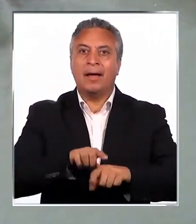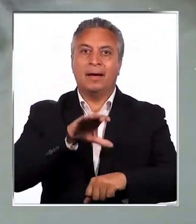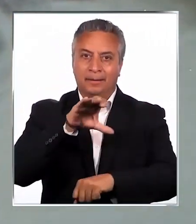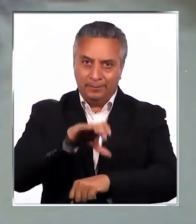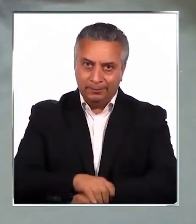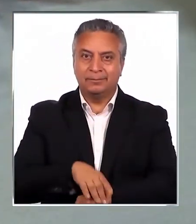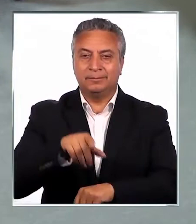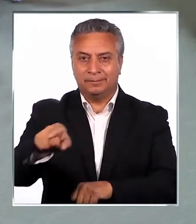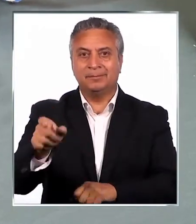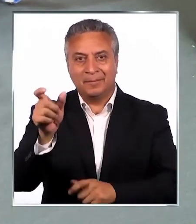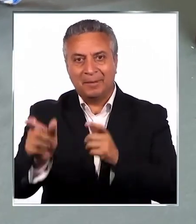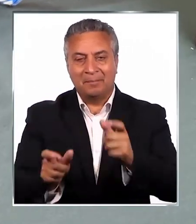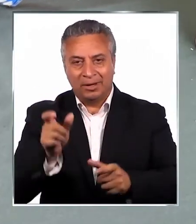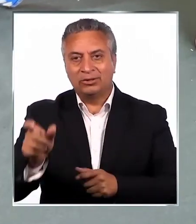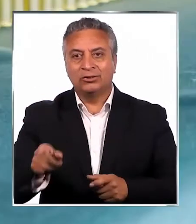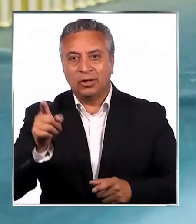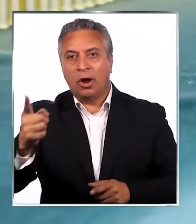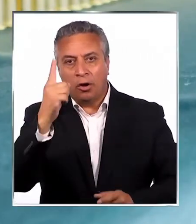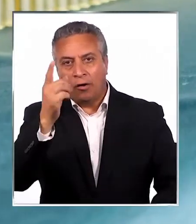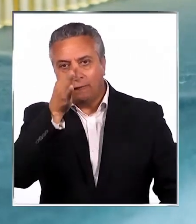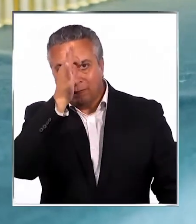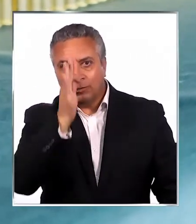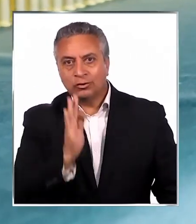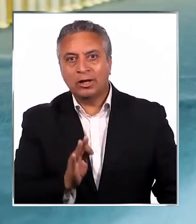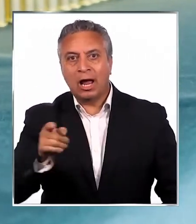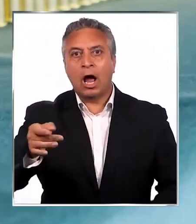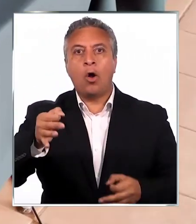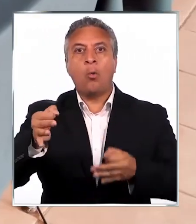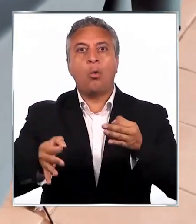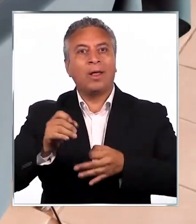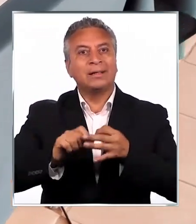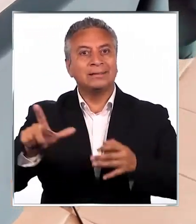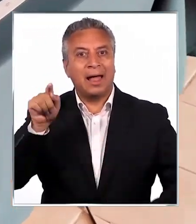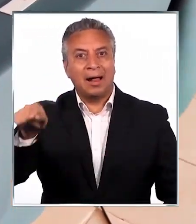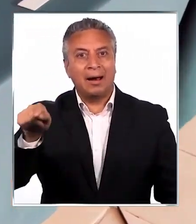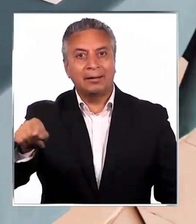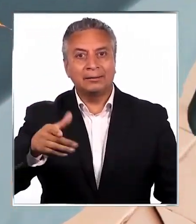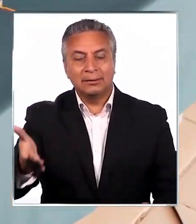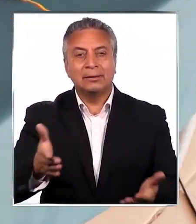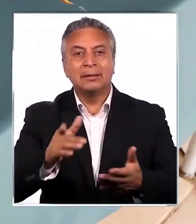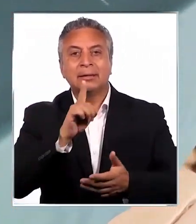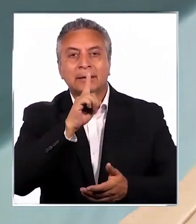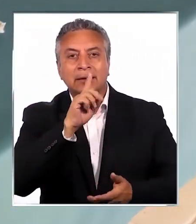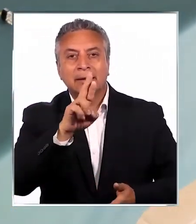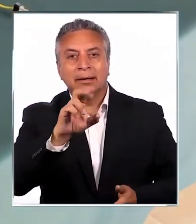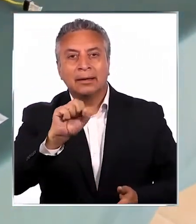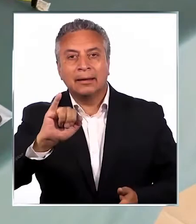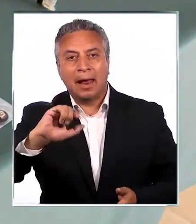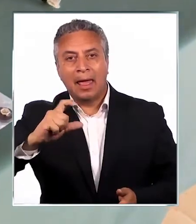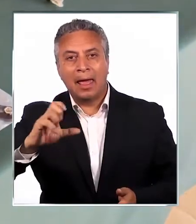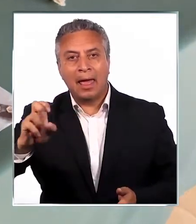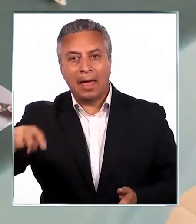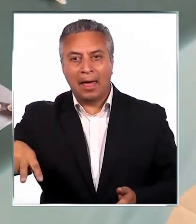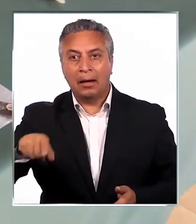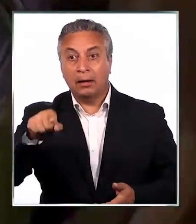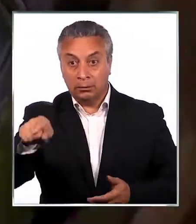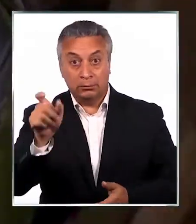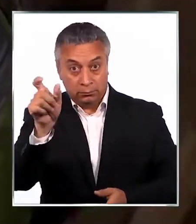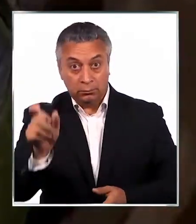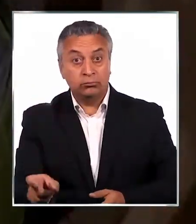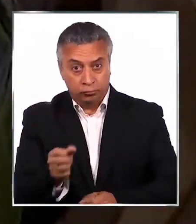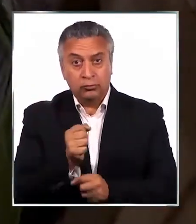se le hizo de armas de fuego y municiones de alto calibre a un funcionario judicial en la comuna de Traiguén. Un funcionario que se